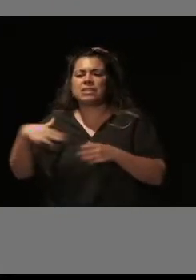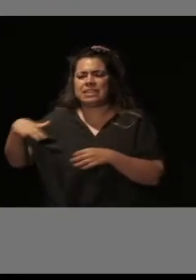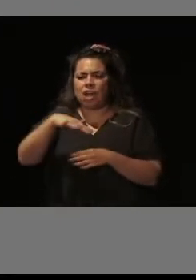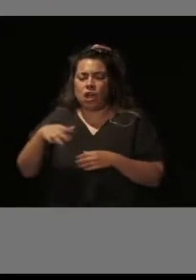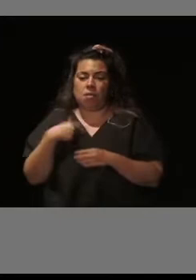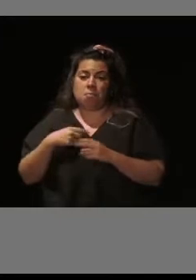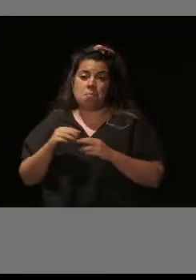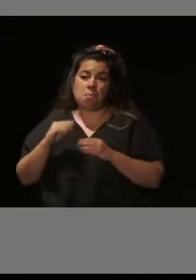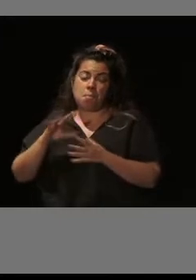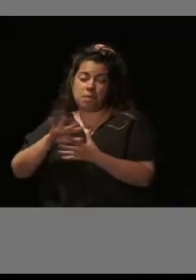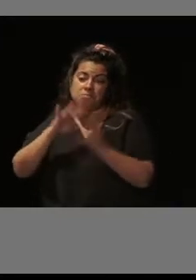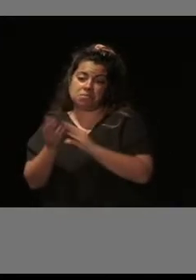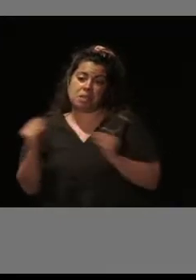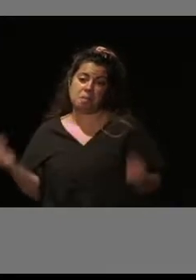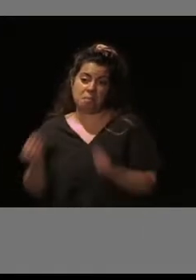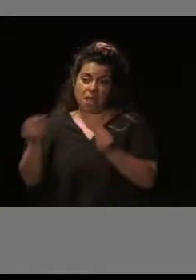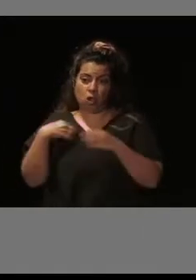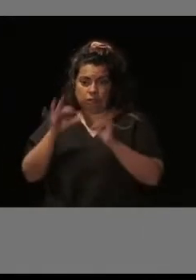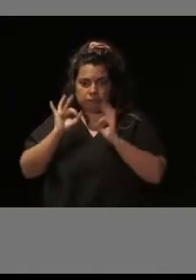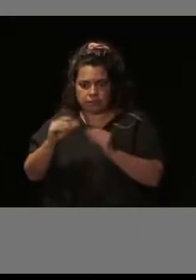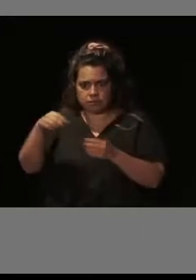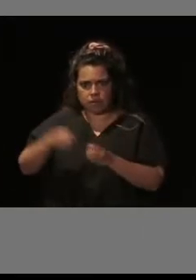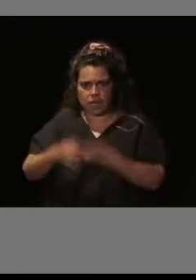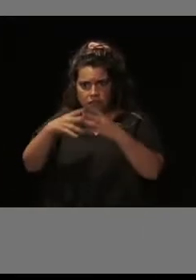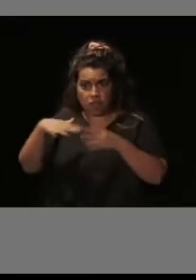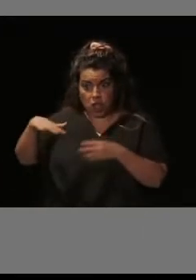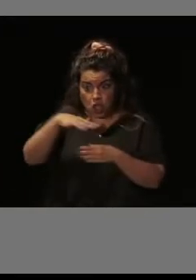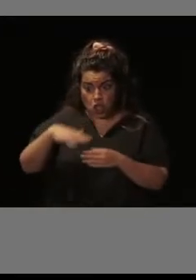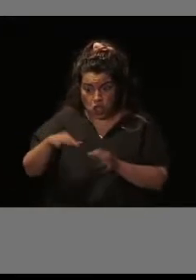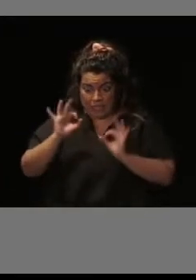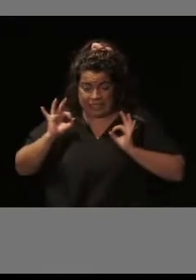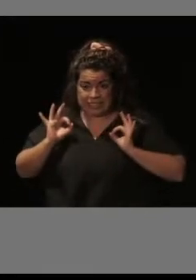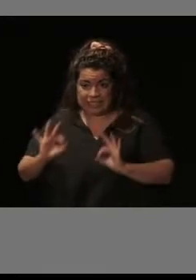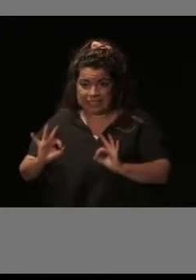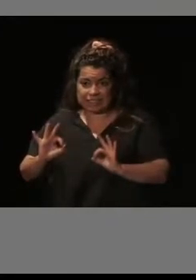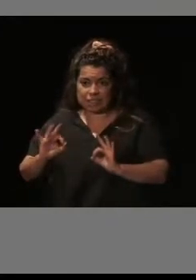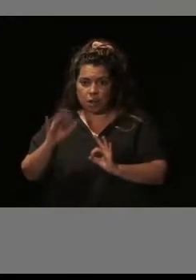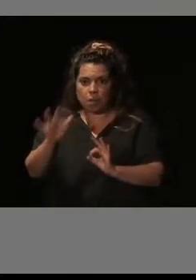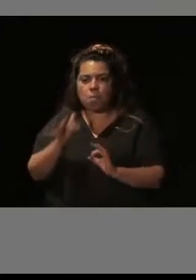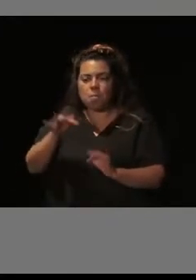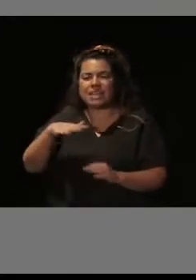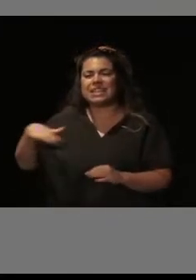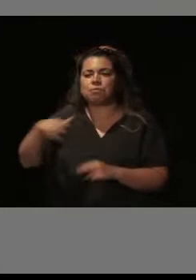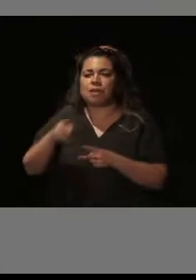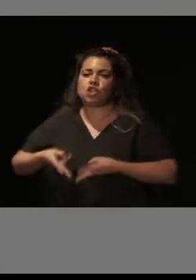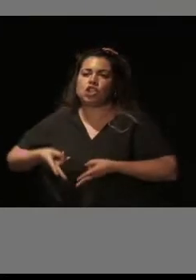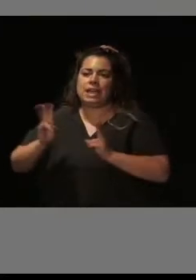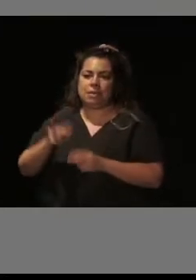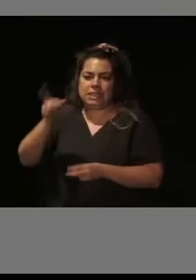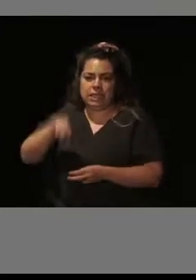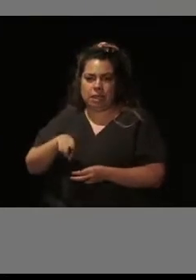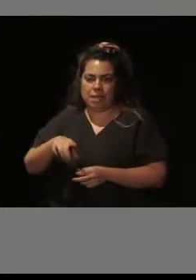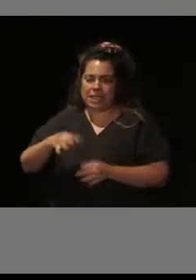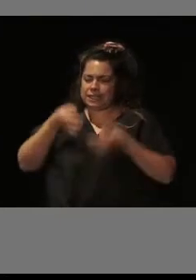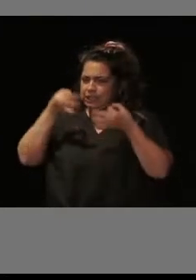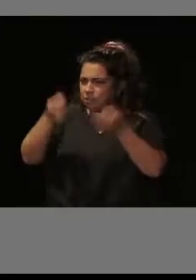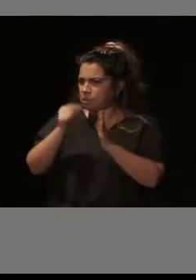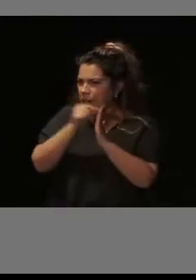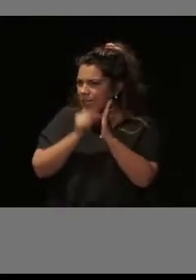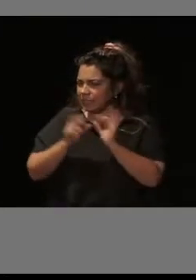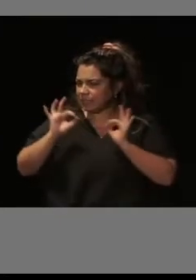ya se centra en todos los edificios de un barrio concreto y actúa, además, en los espacios libres, siempre con criterios de